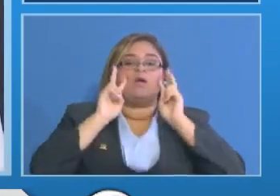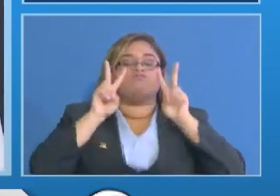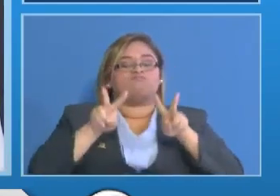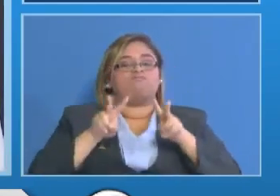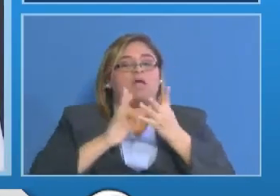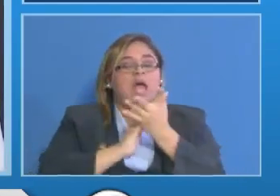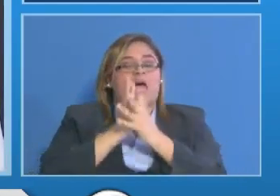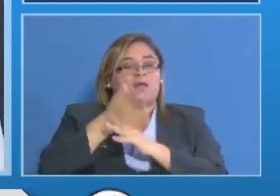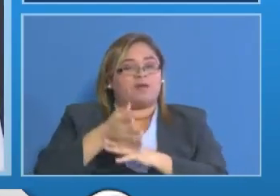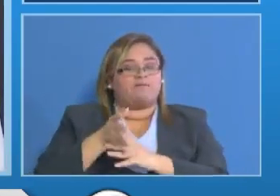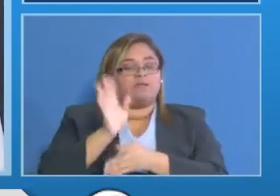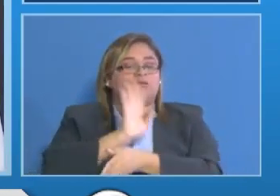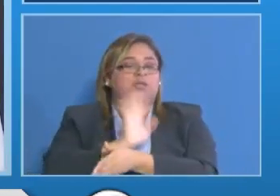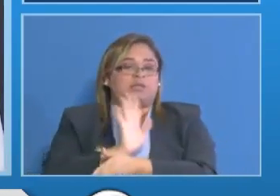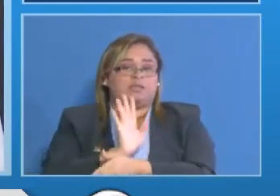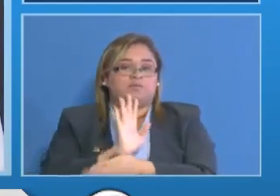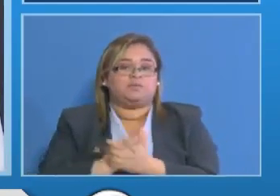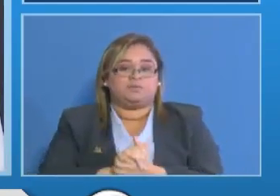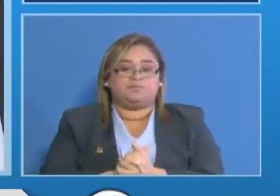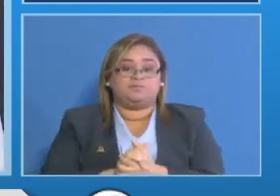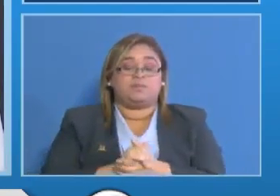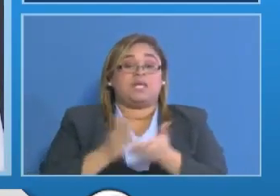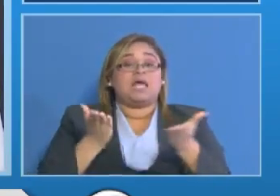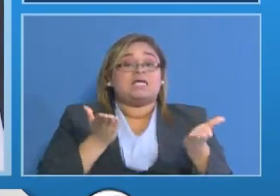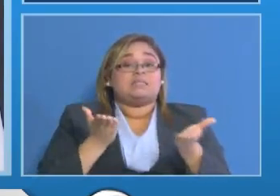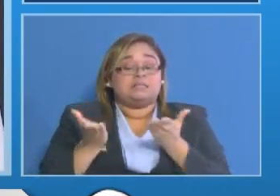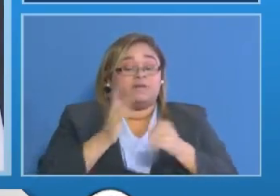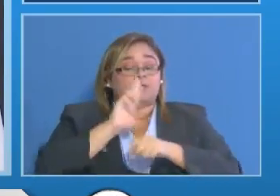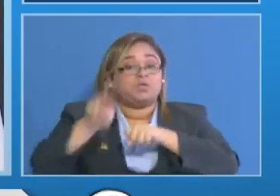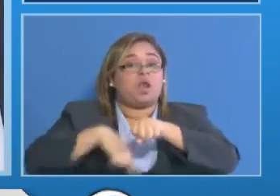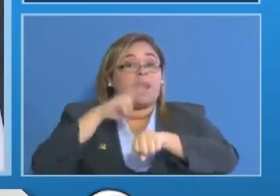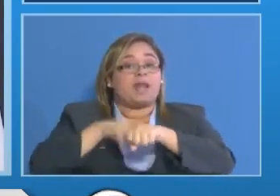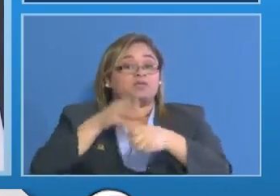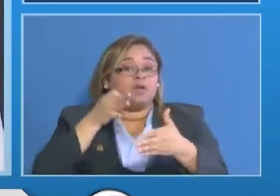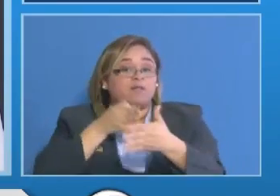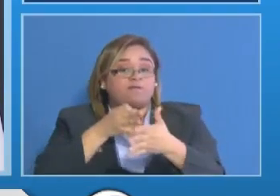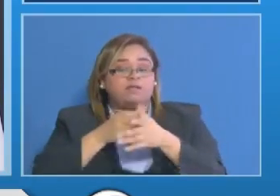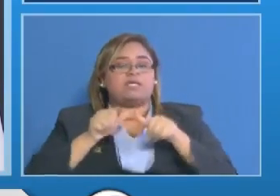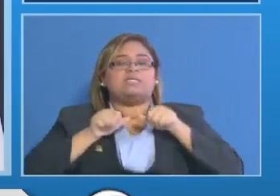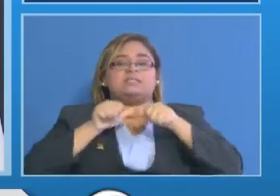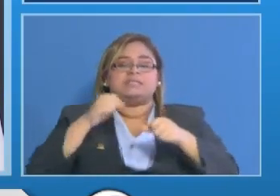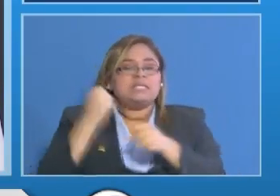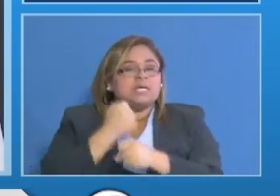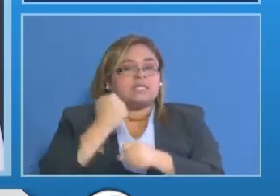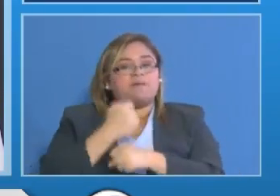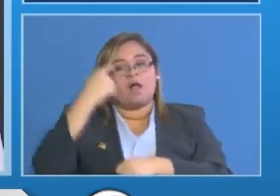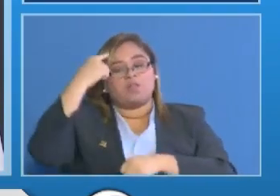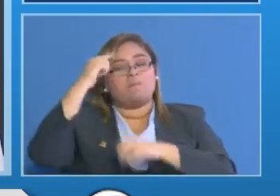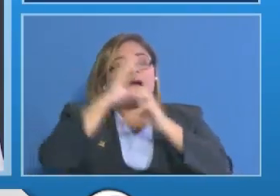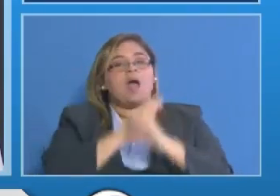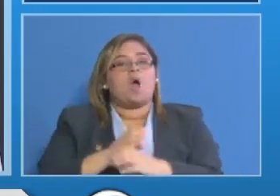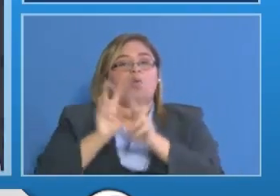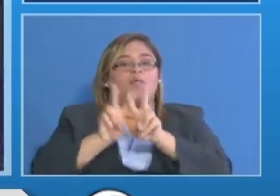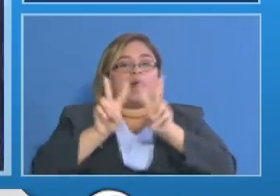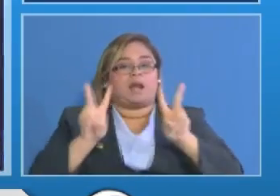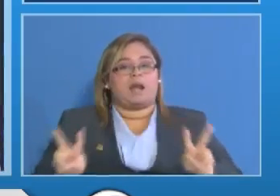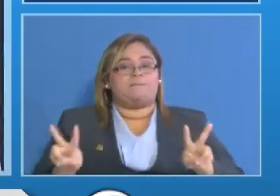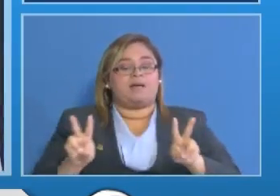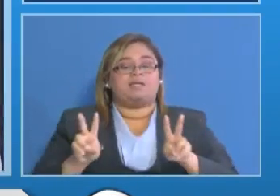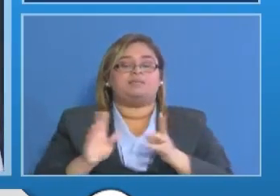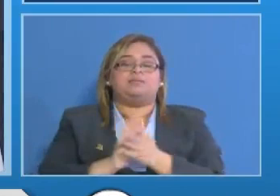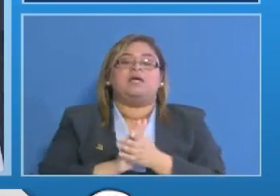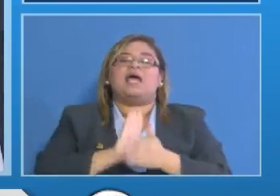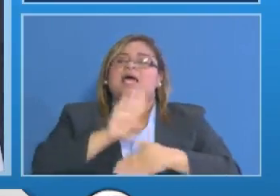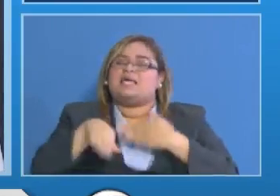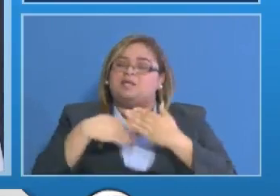de esta cadena nacional el Servicio Nacional de Frontera sigue trabajando para procurar la paz y la tranquilidad de todos los